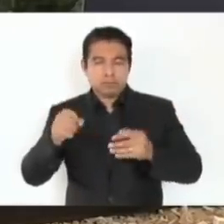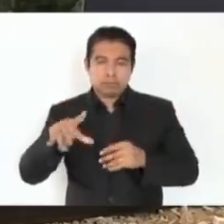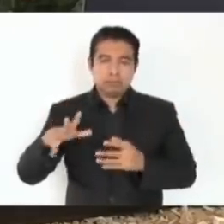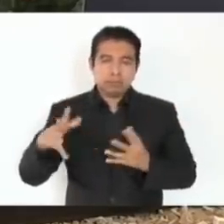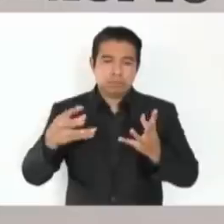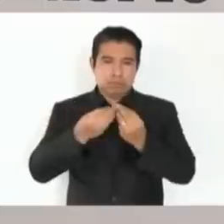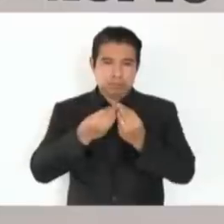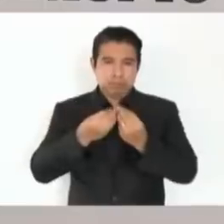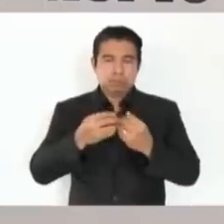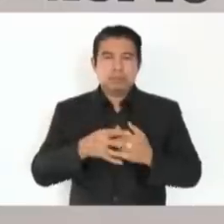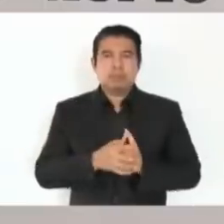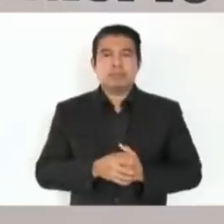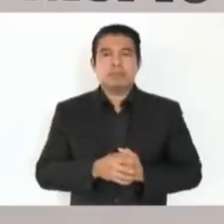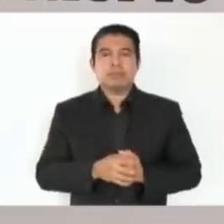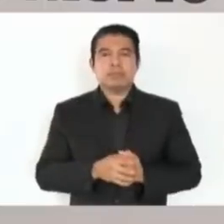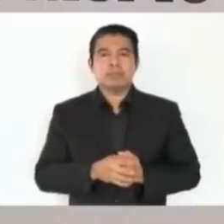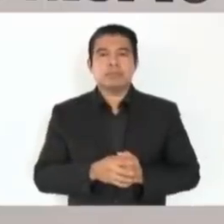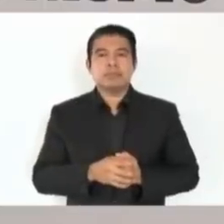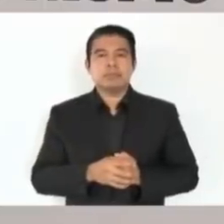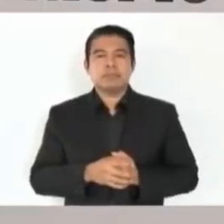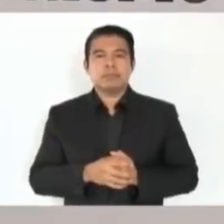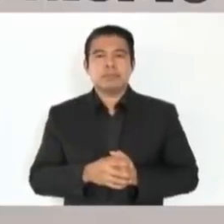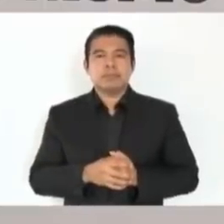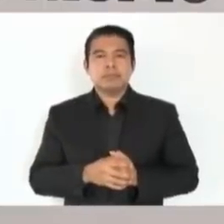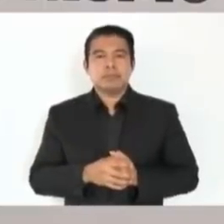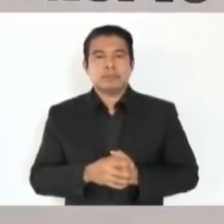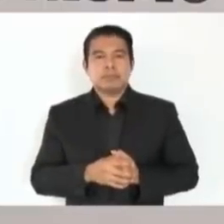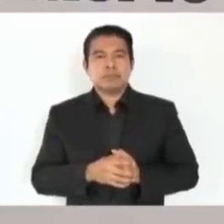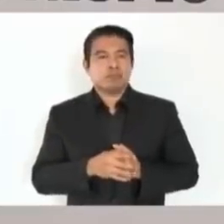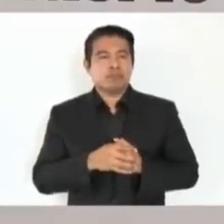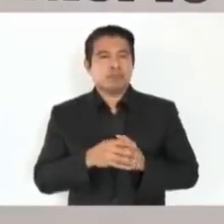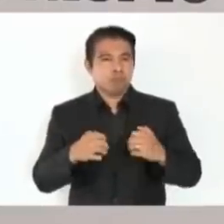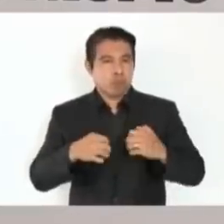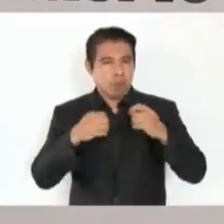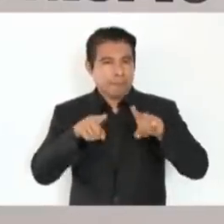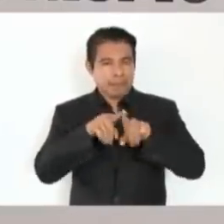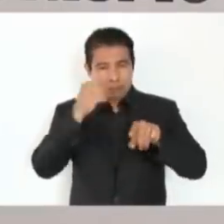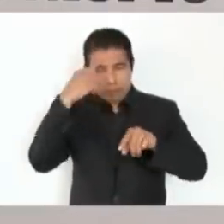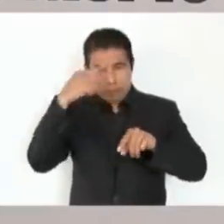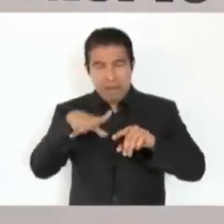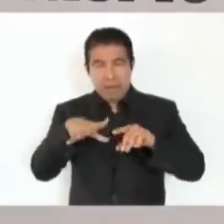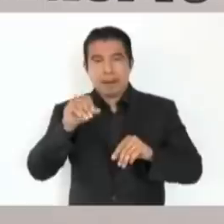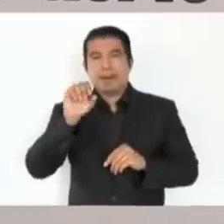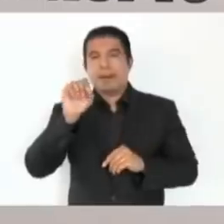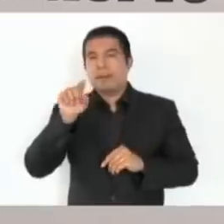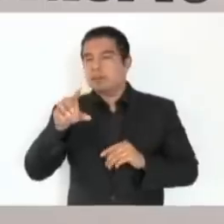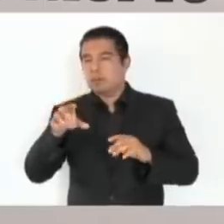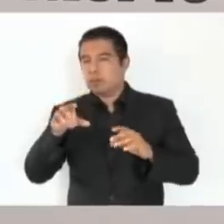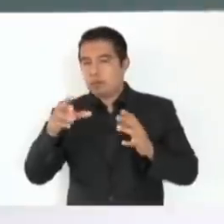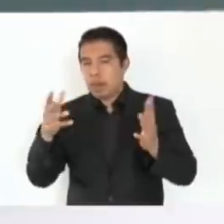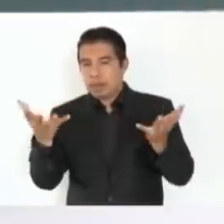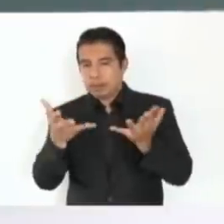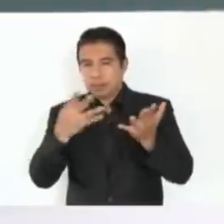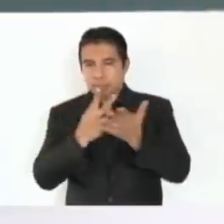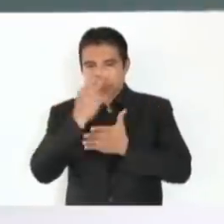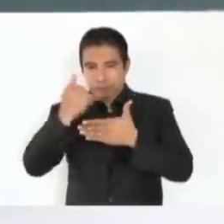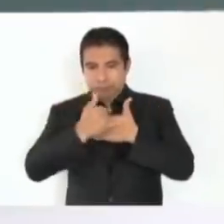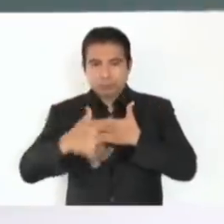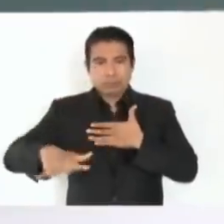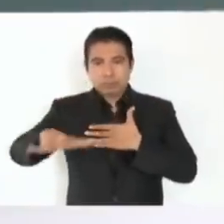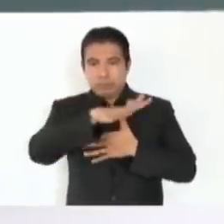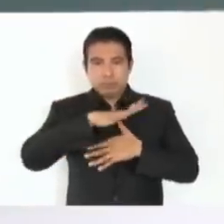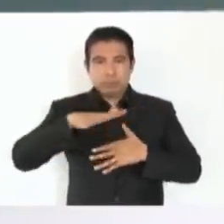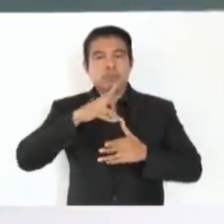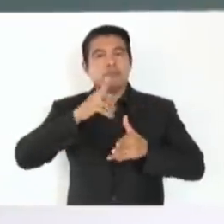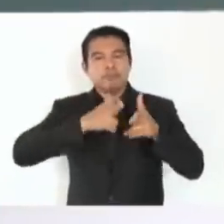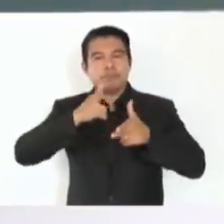la empresa Motangil, que entiendo es